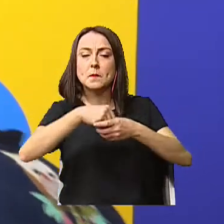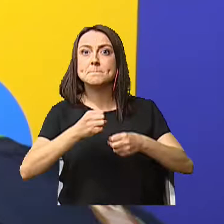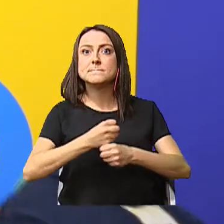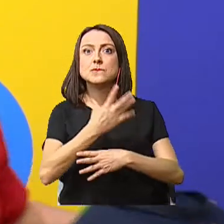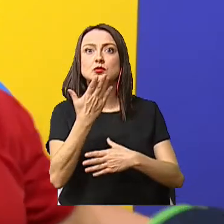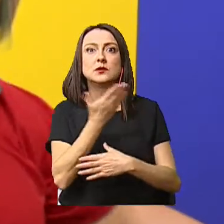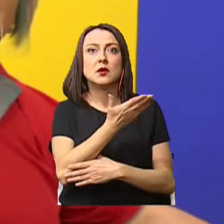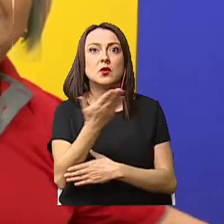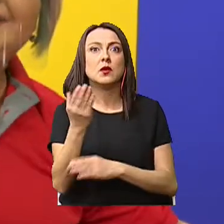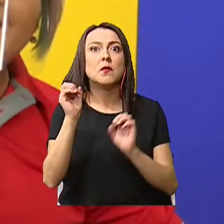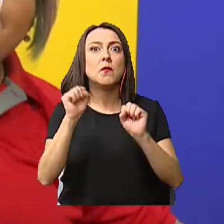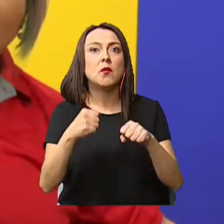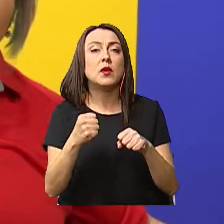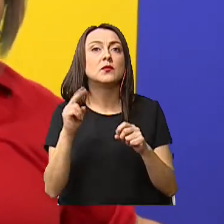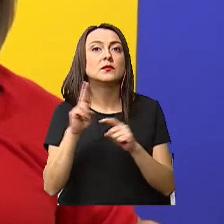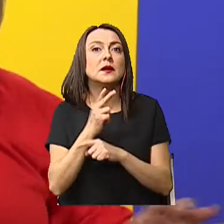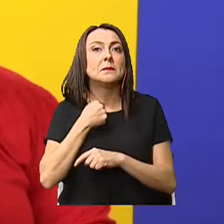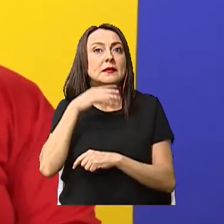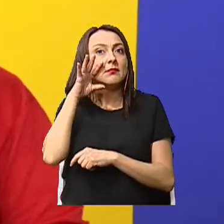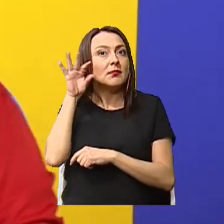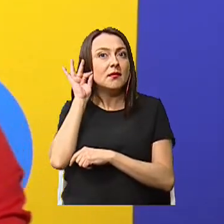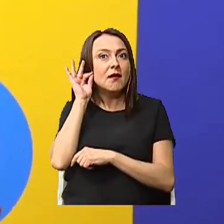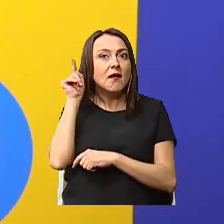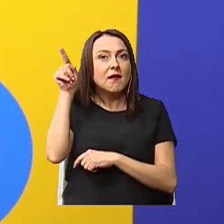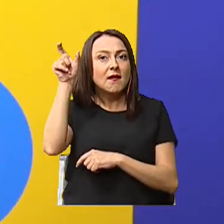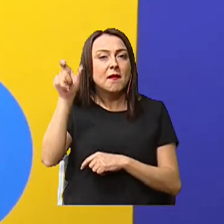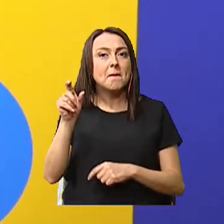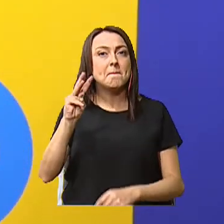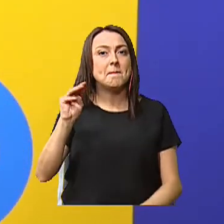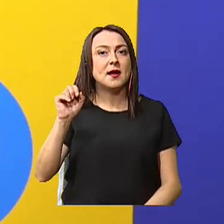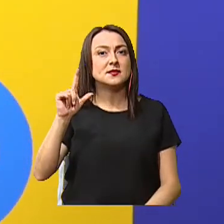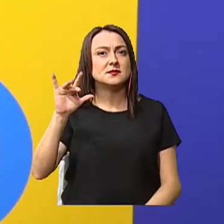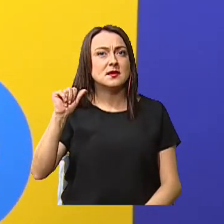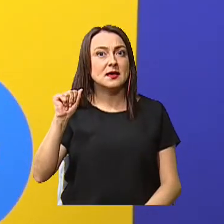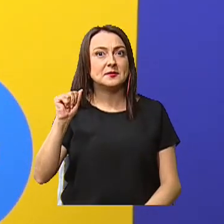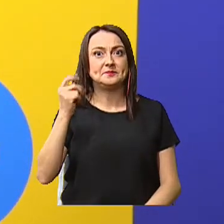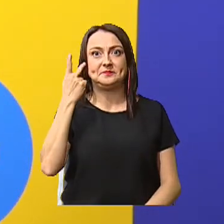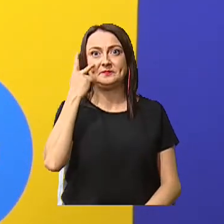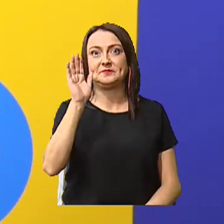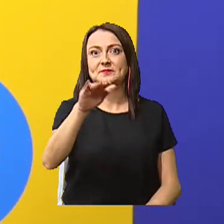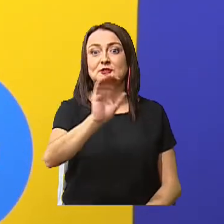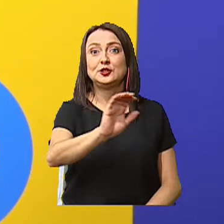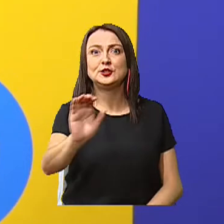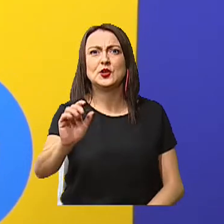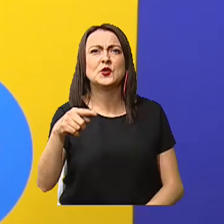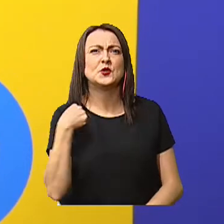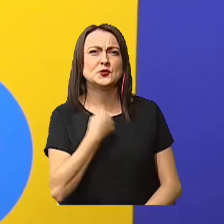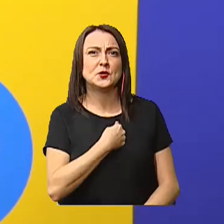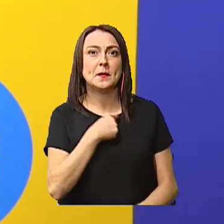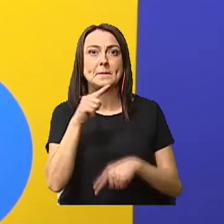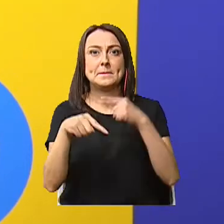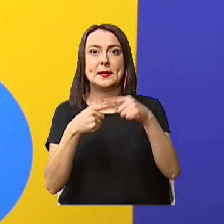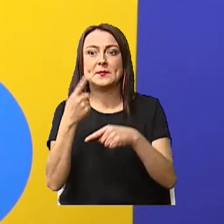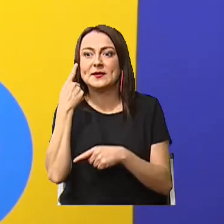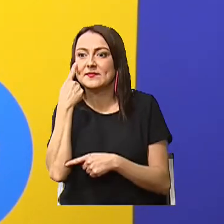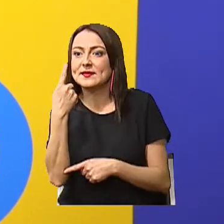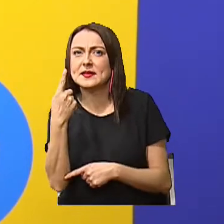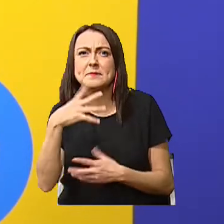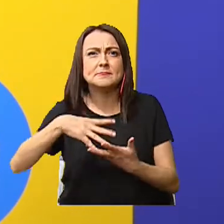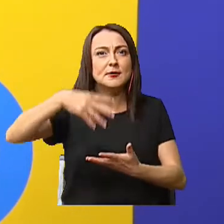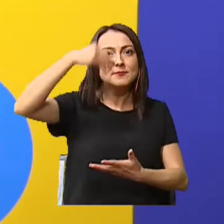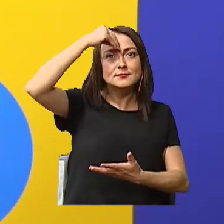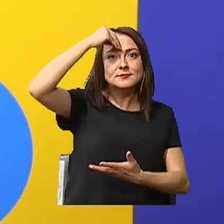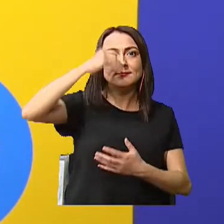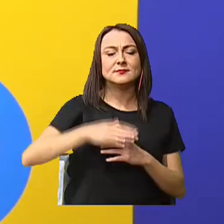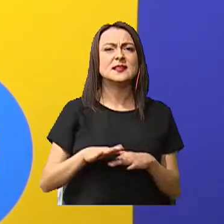cosas que podría utilizar la tía Marcia. Bueno, niños y niñas, vamos a explorar, vamos a aprender. A